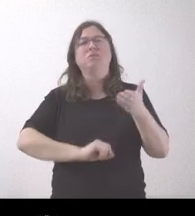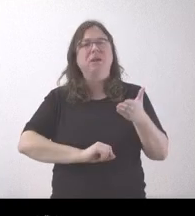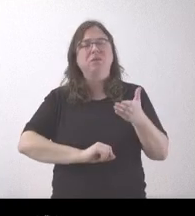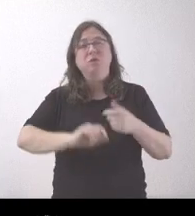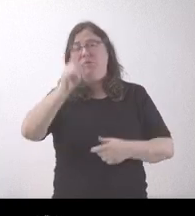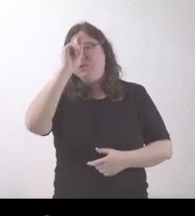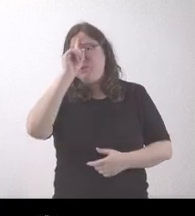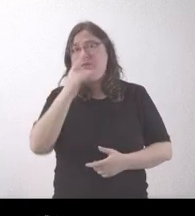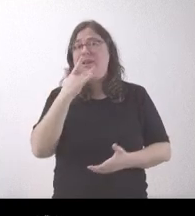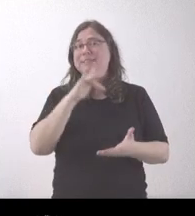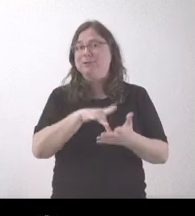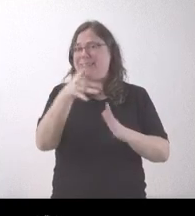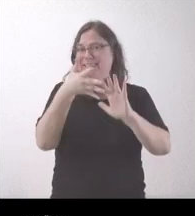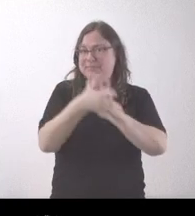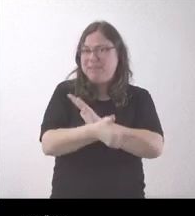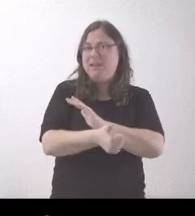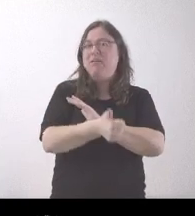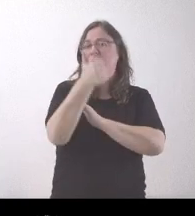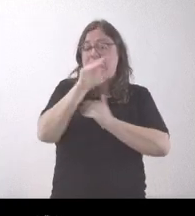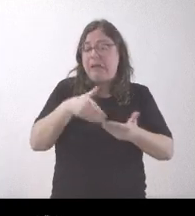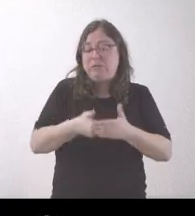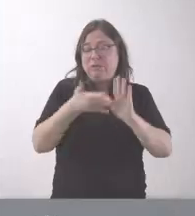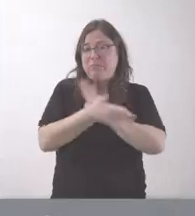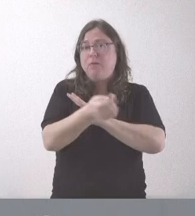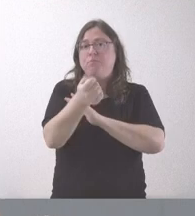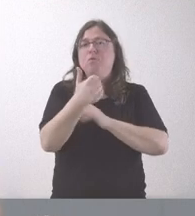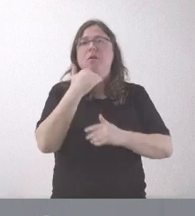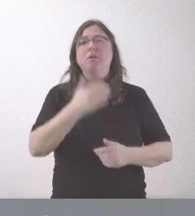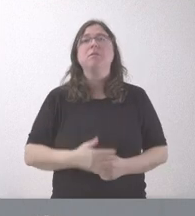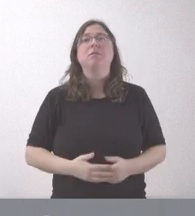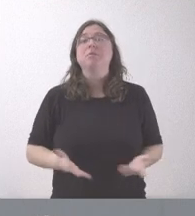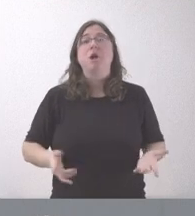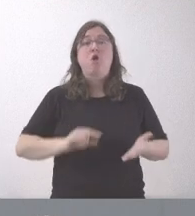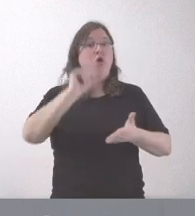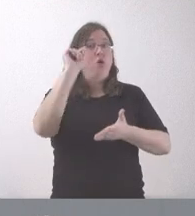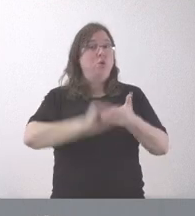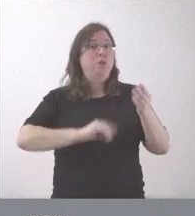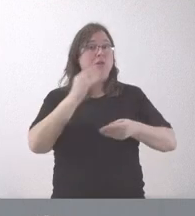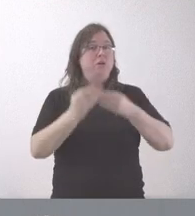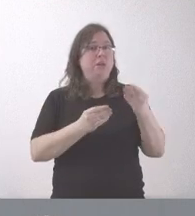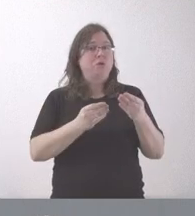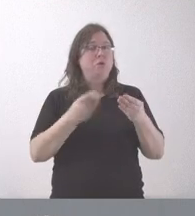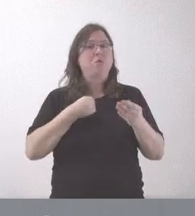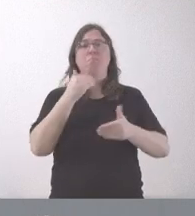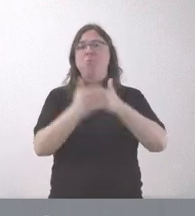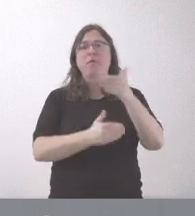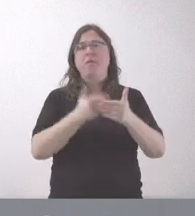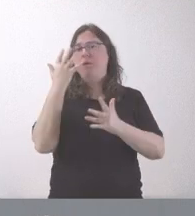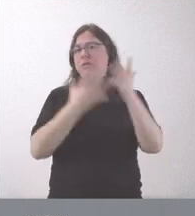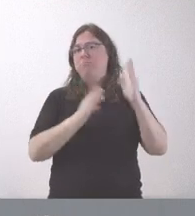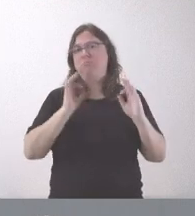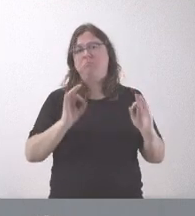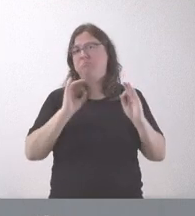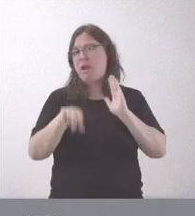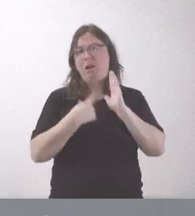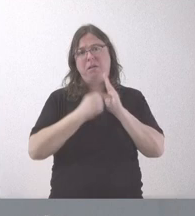momento de que ustedes den más explicaciones de las que han dado hasta el momento. Pues el contrato se formalizó siguiendo los procedimientos administrativos establecidos dentro de la